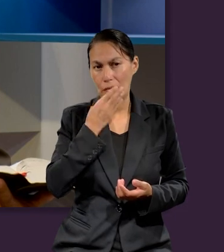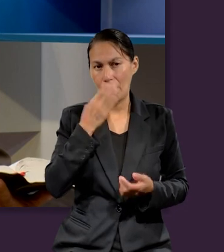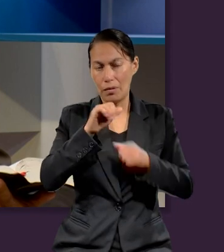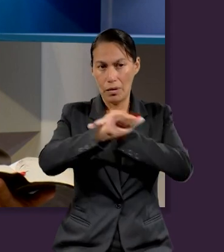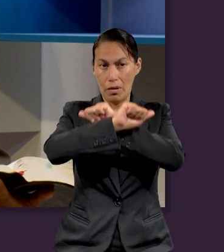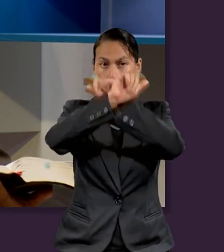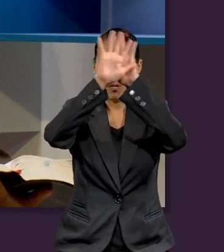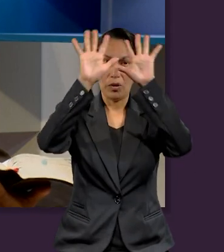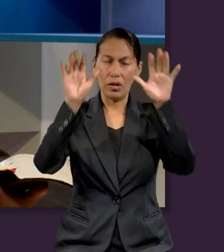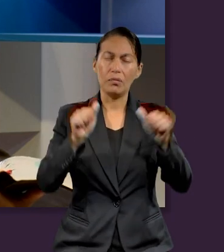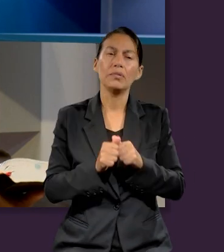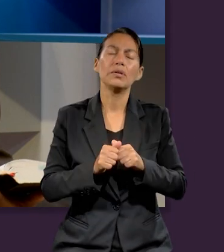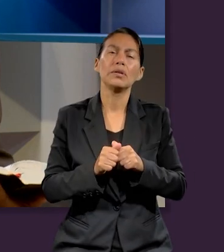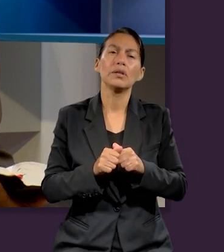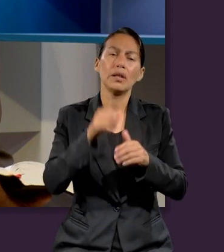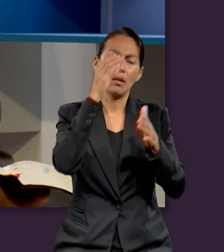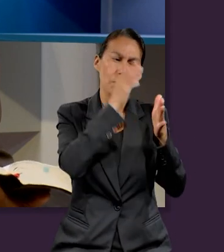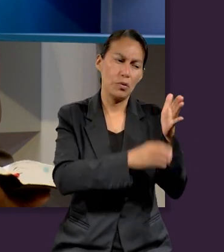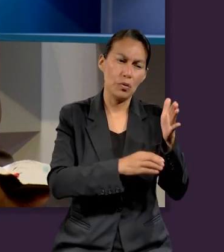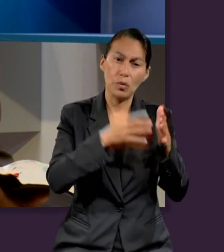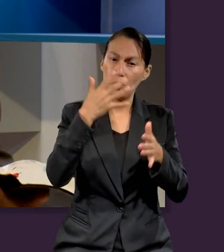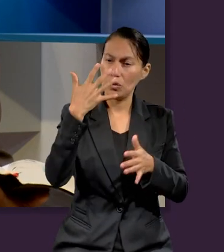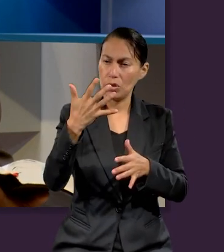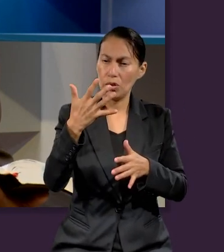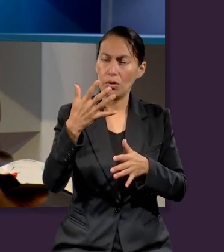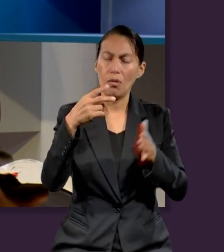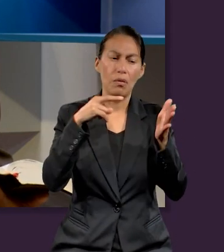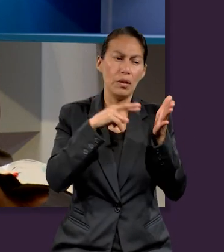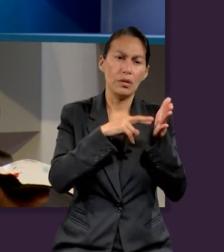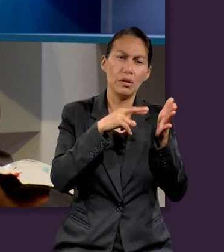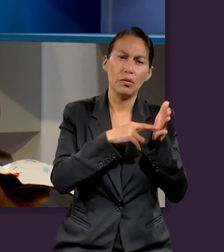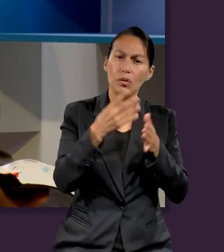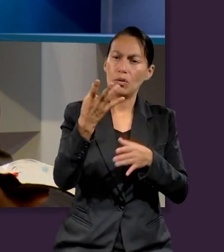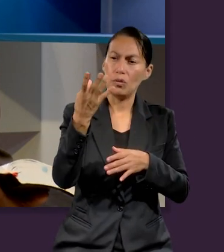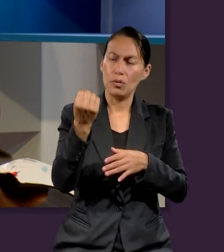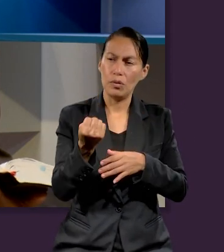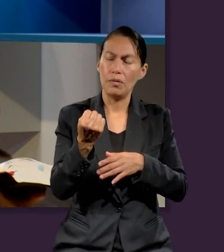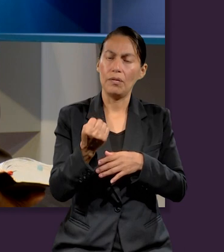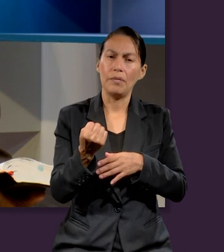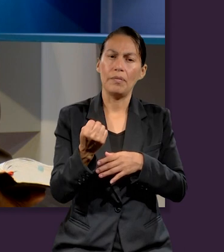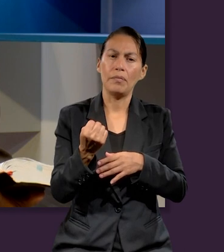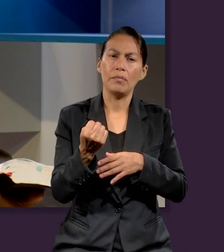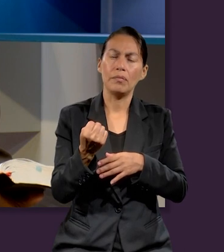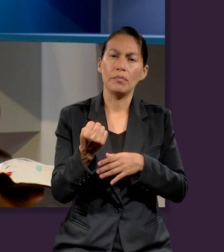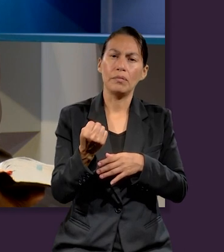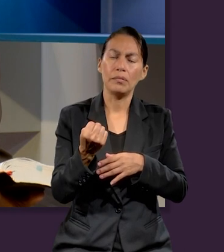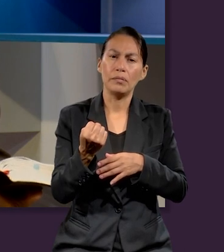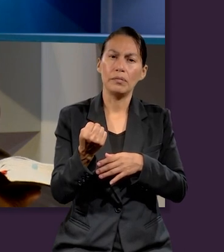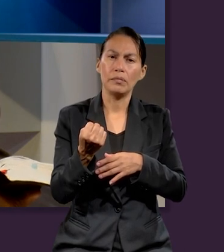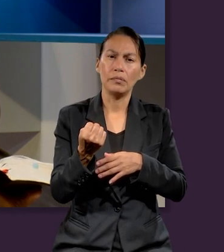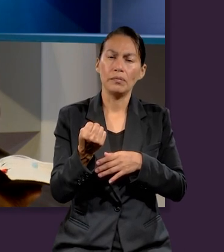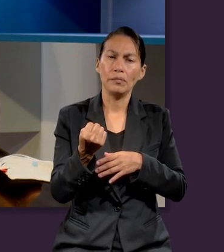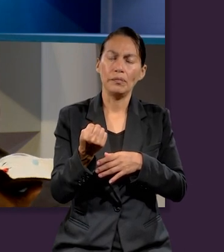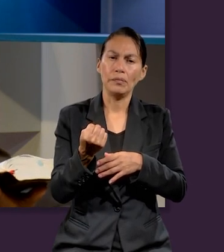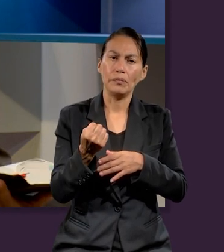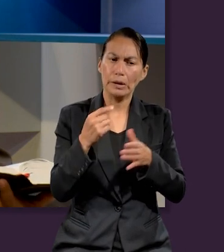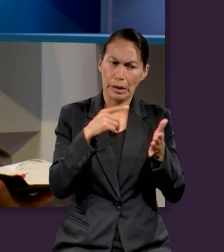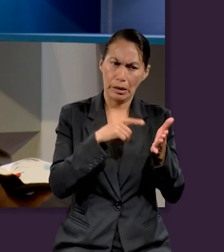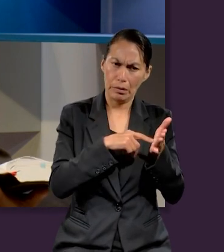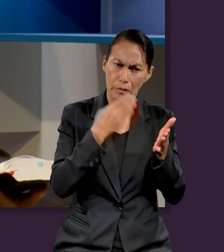Les pido que me acompañen. Apocalipsis capítulo 5, versículo 9, donde aquí los